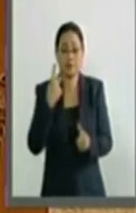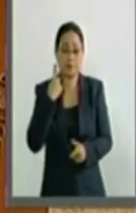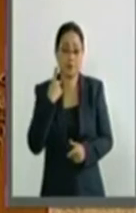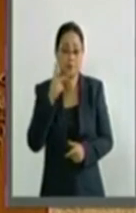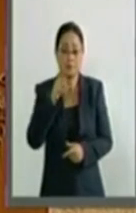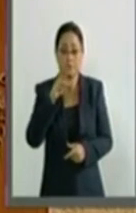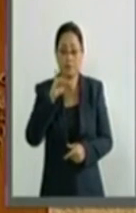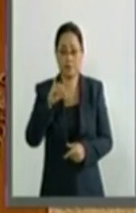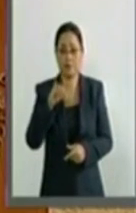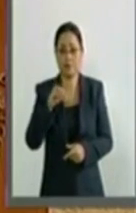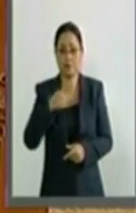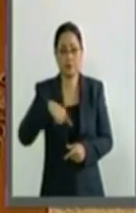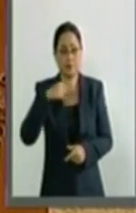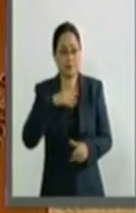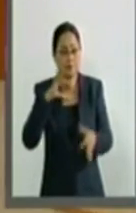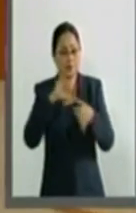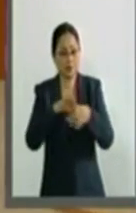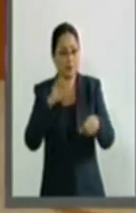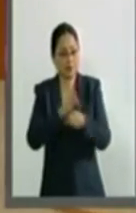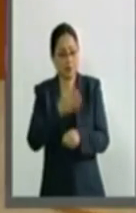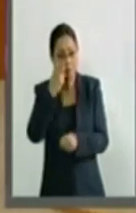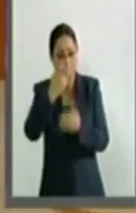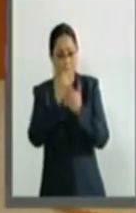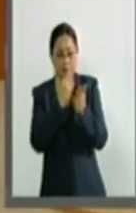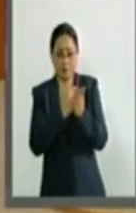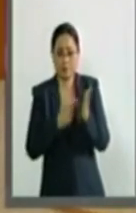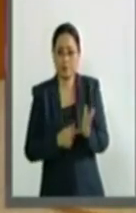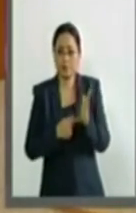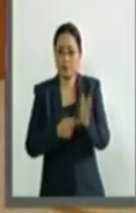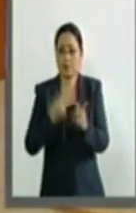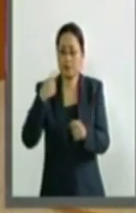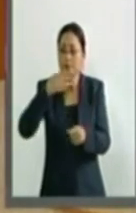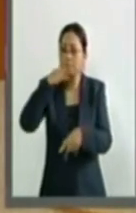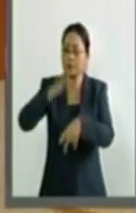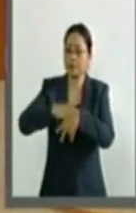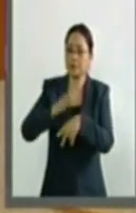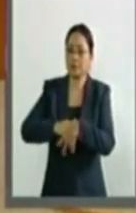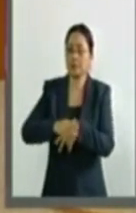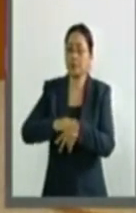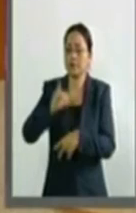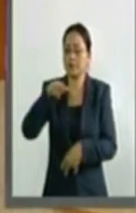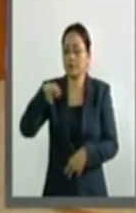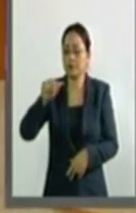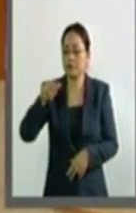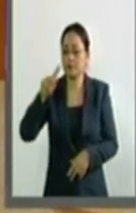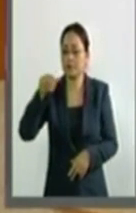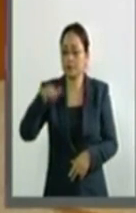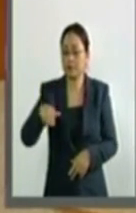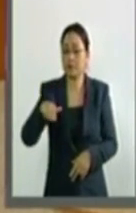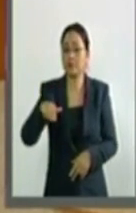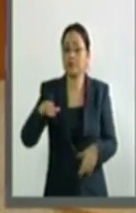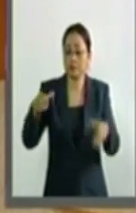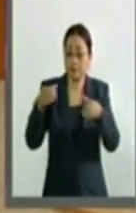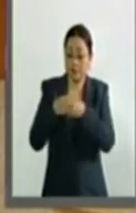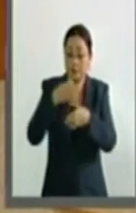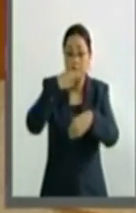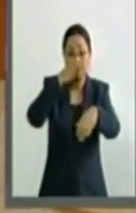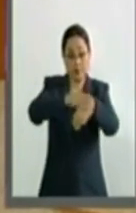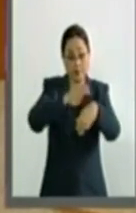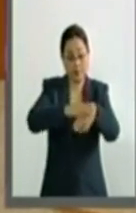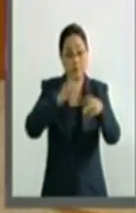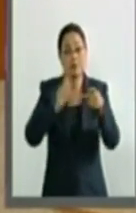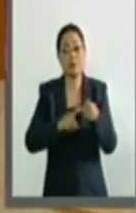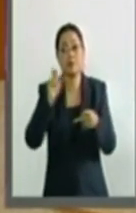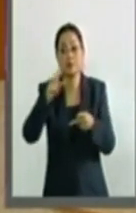estamos a favor del presente dictamen por el que se exhorta al Instituto Nacional de las Personas Adultos Mayores y a las